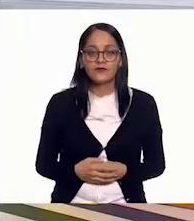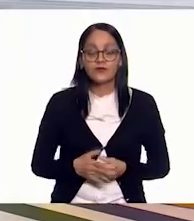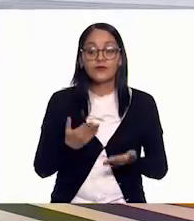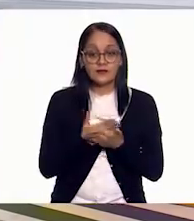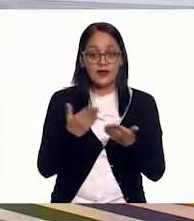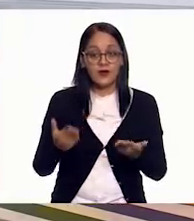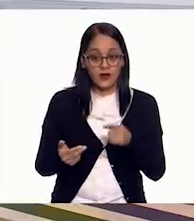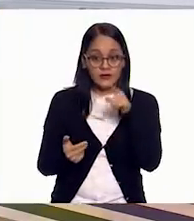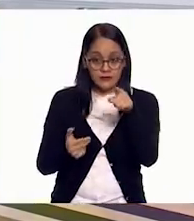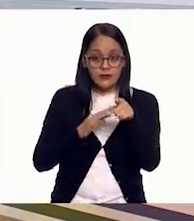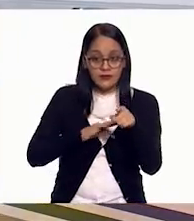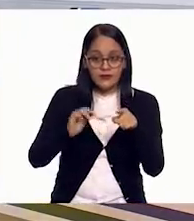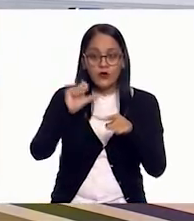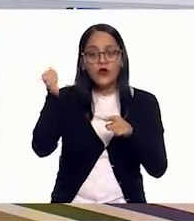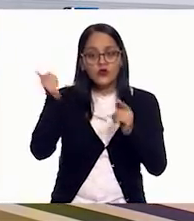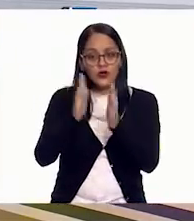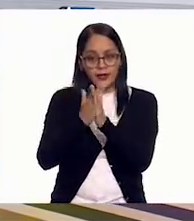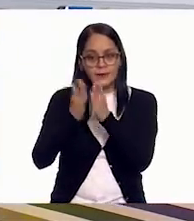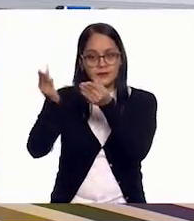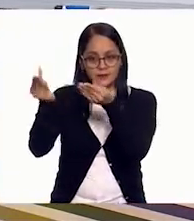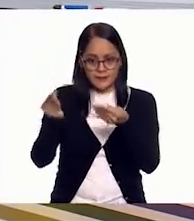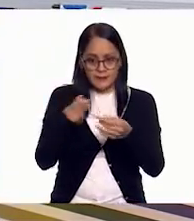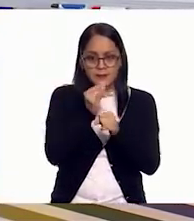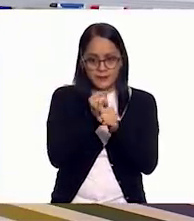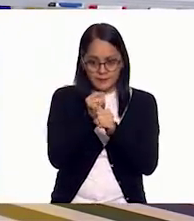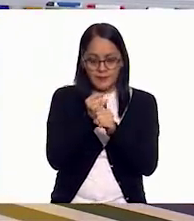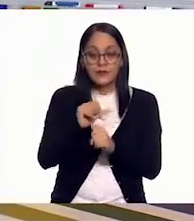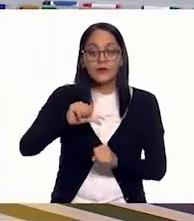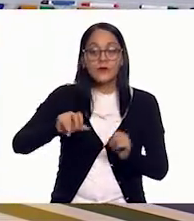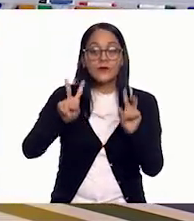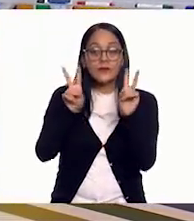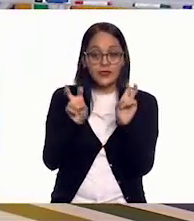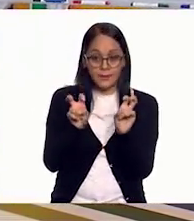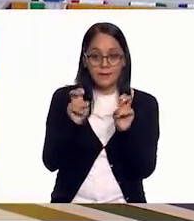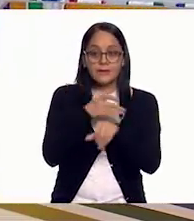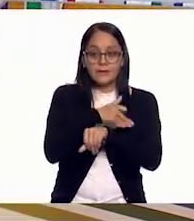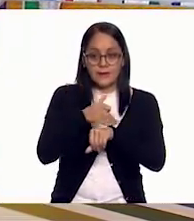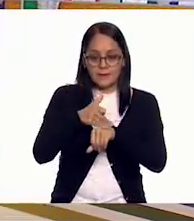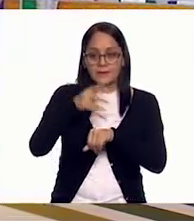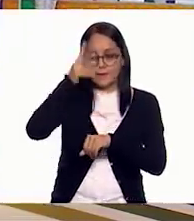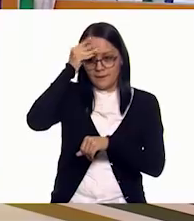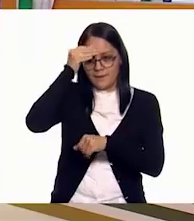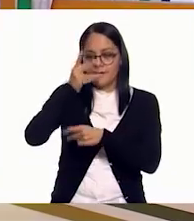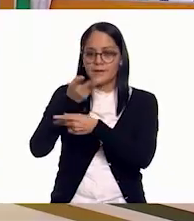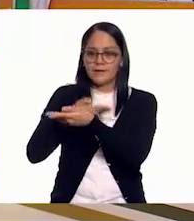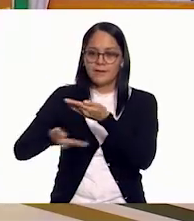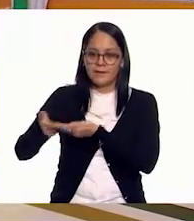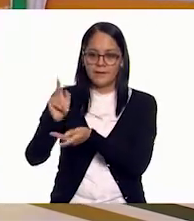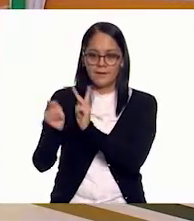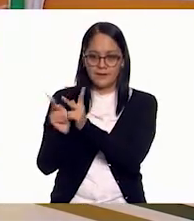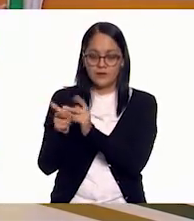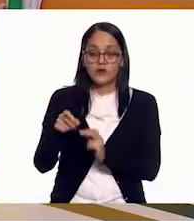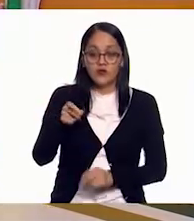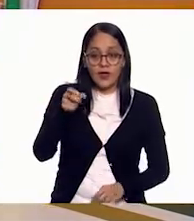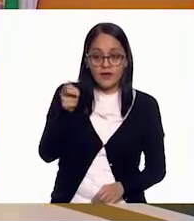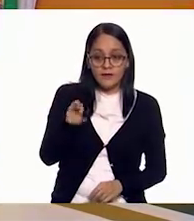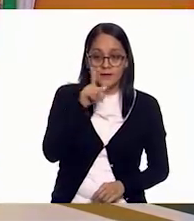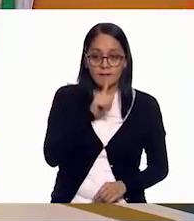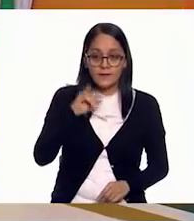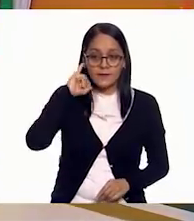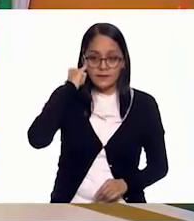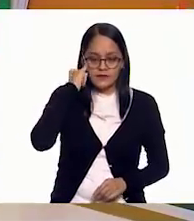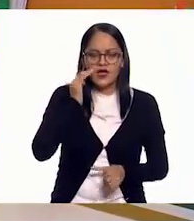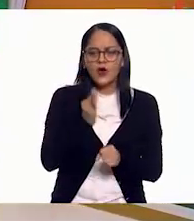Ahora, si te es posible, consulta otros libros y comenta el tema de hoy con tu familia. Si tienes la fortuna de hablar una lengua indígena,